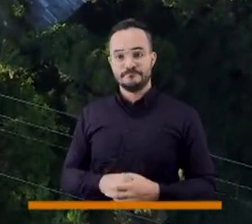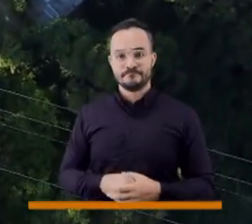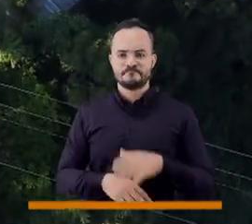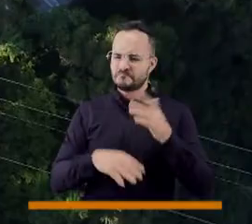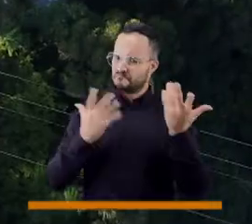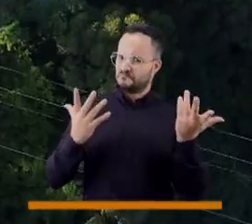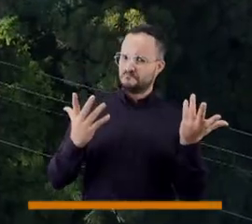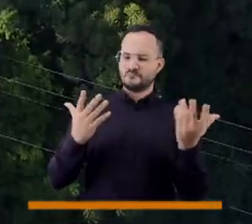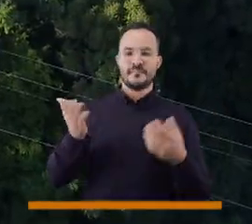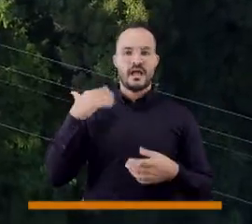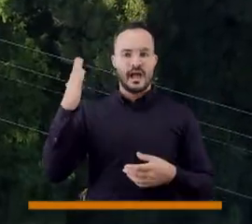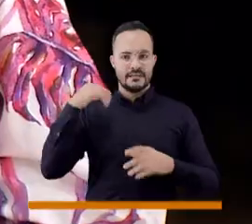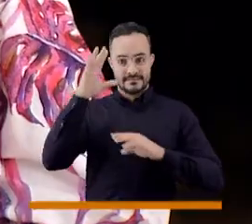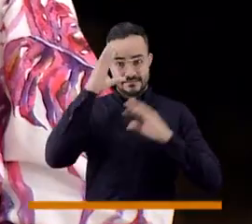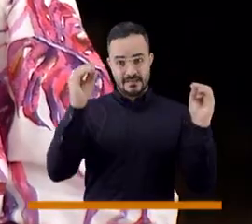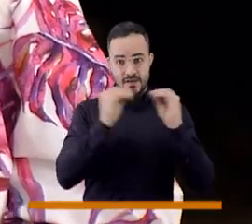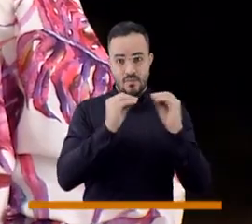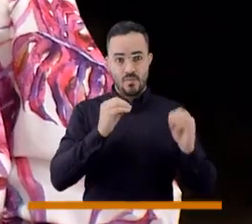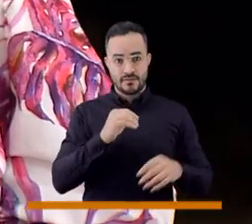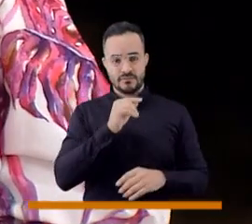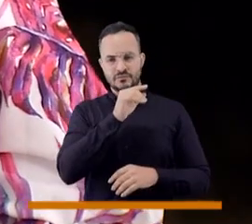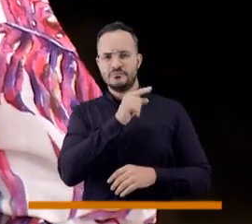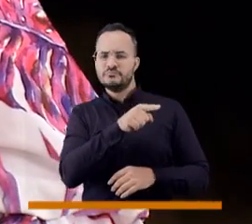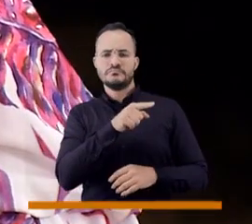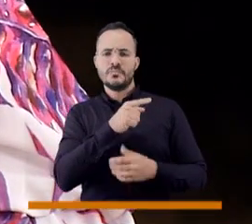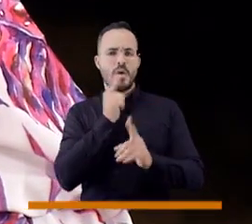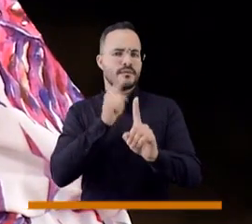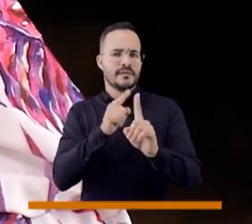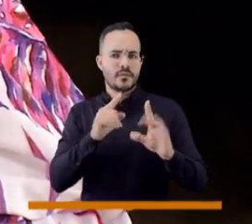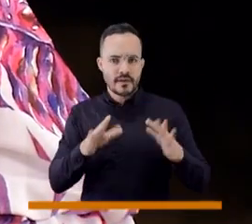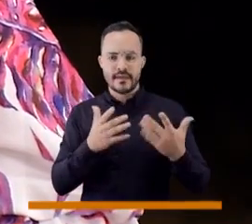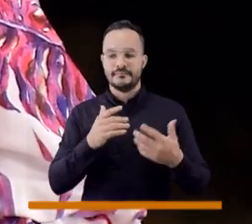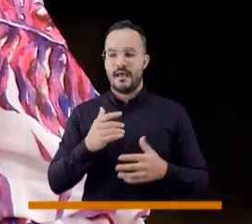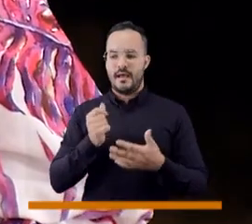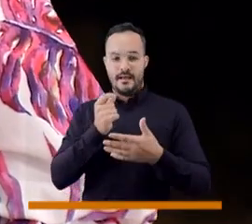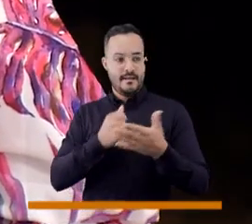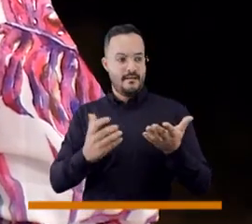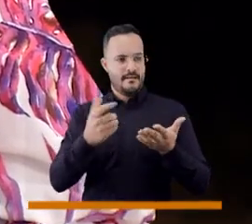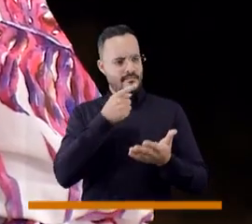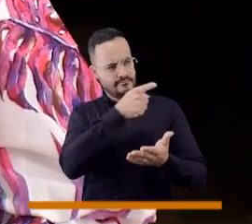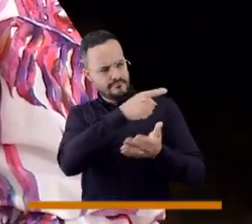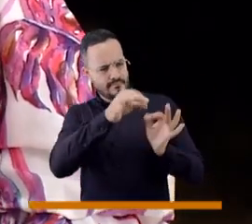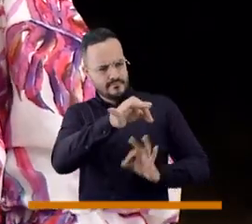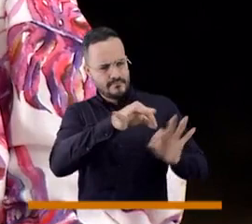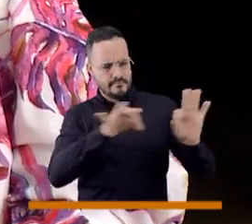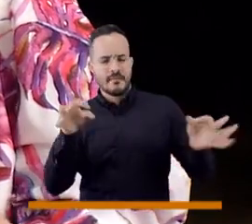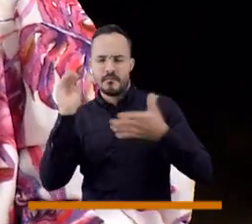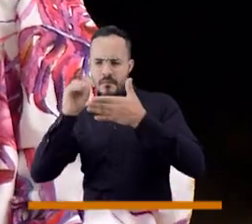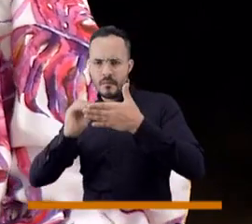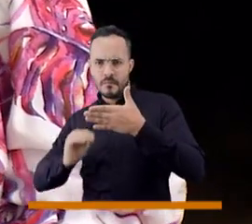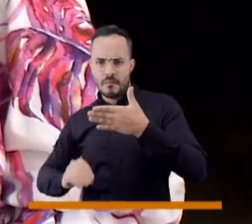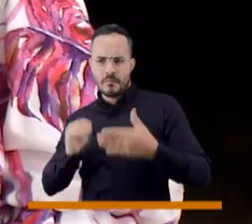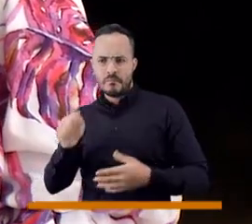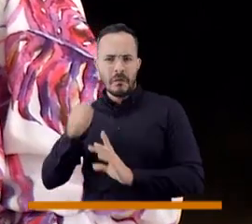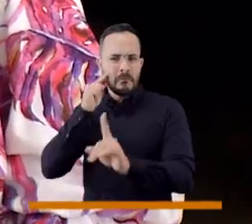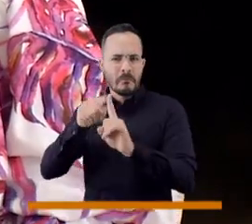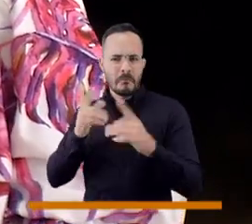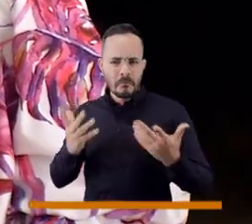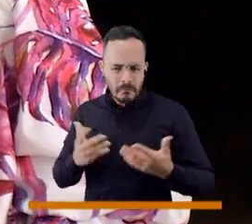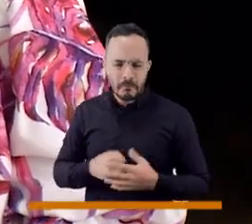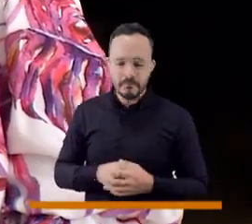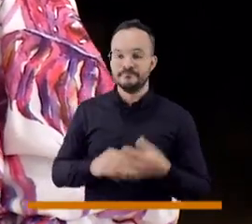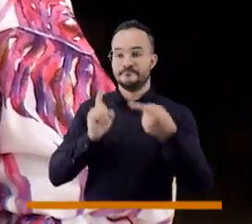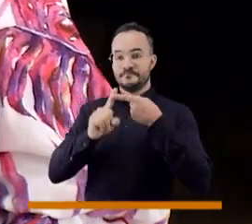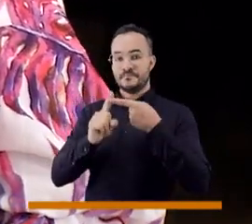los acuerdos de La Habana de Más este catastro empieza a ser multipropósito. ¿Esto es para qué? No sólo para decir